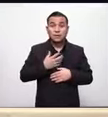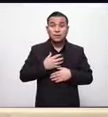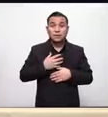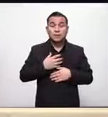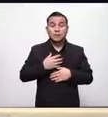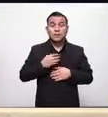doctores gracias gracias gracias